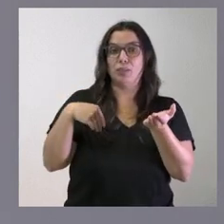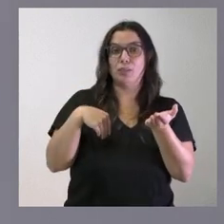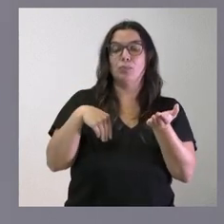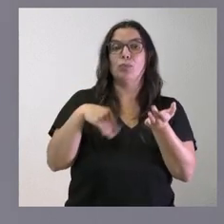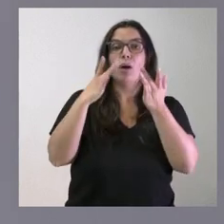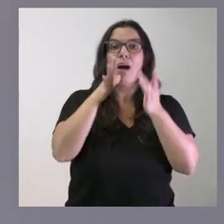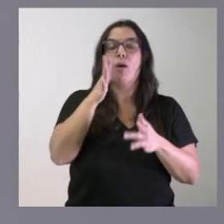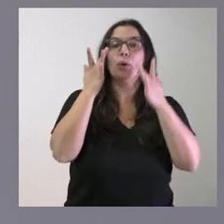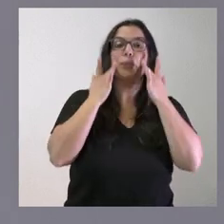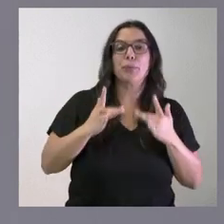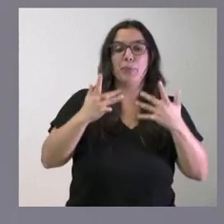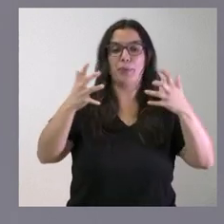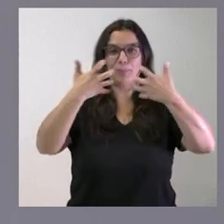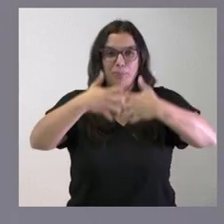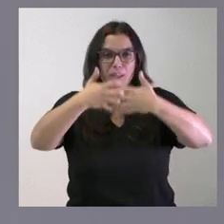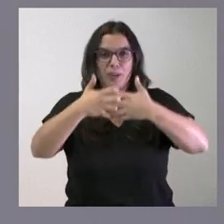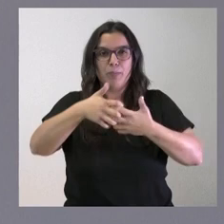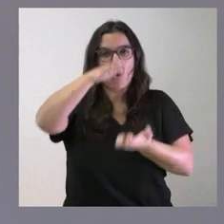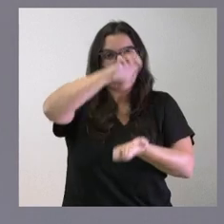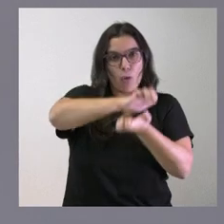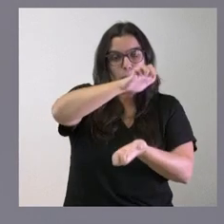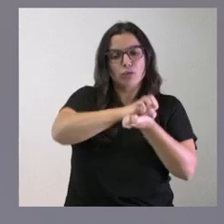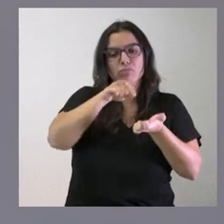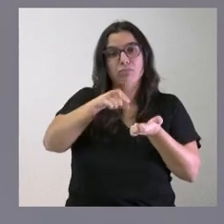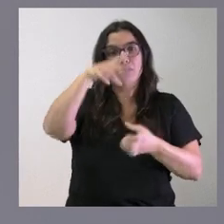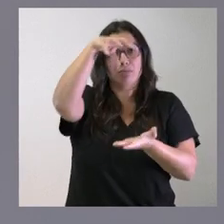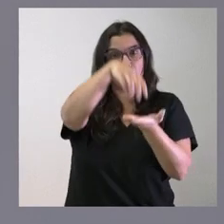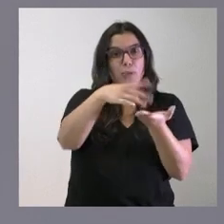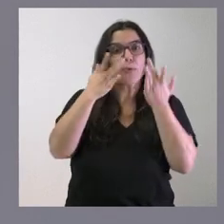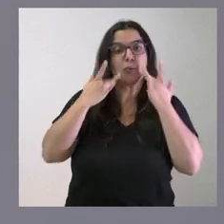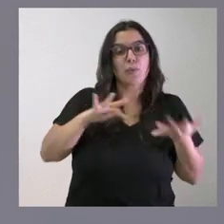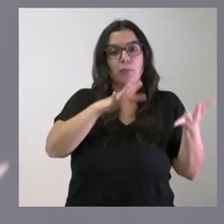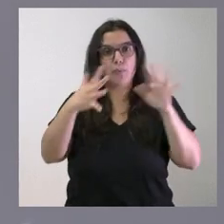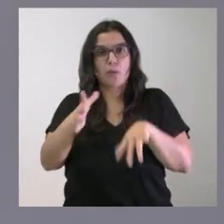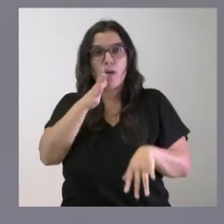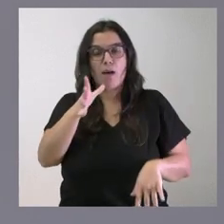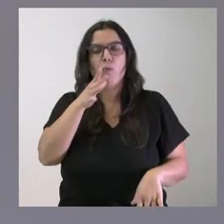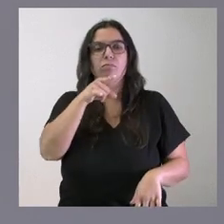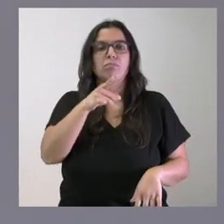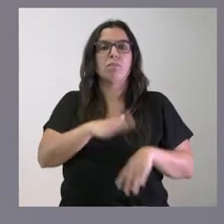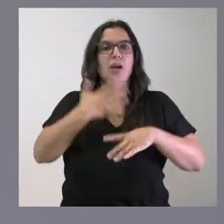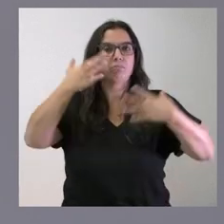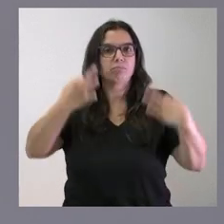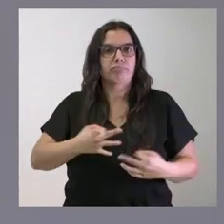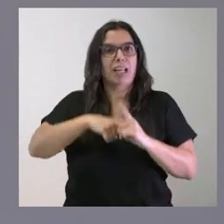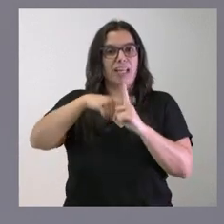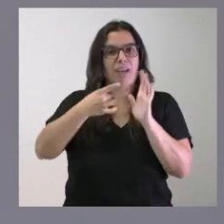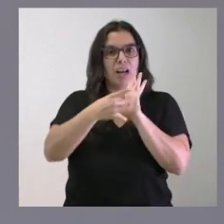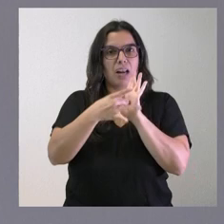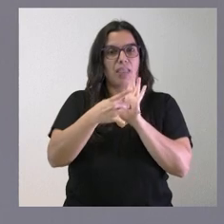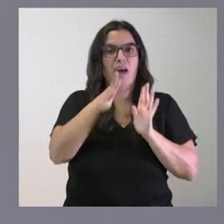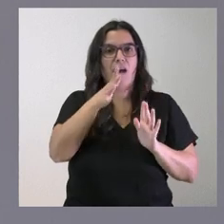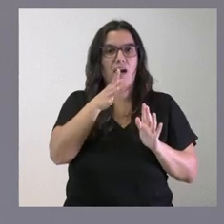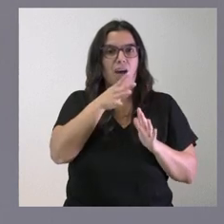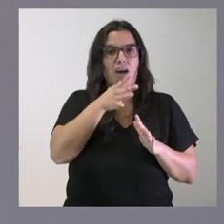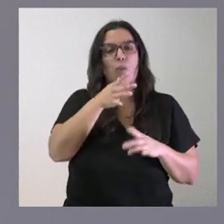equipos y el compresor en esta estación depuradora de agua potable y, por tanto, garantizar el nivel de calidad de las aguas